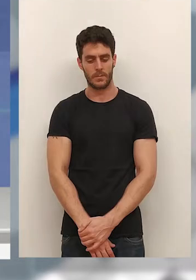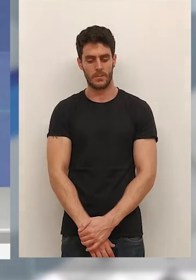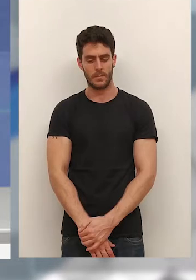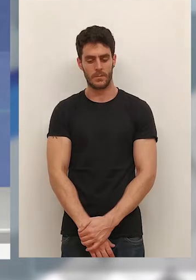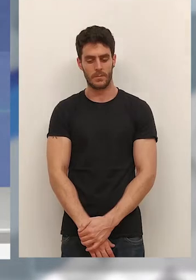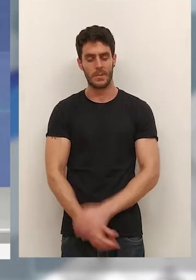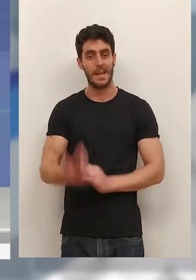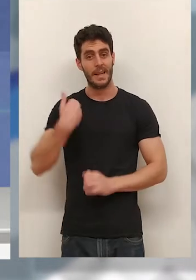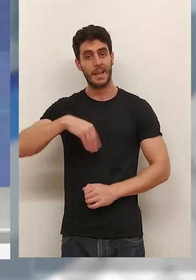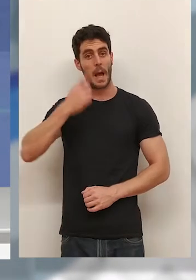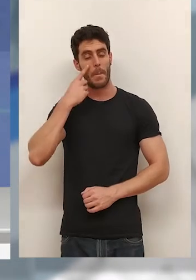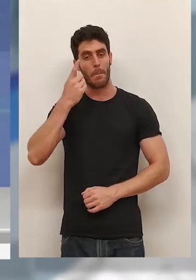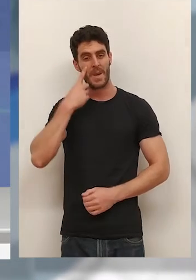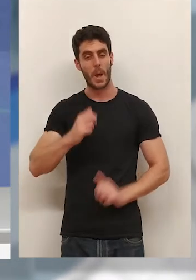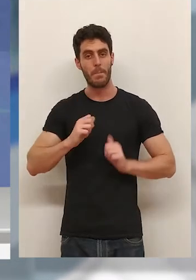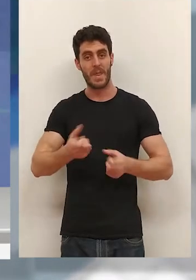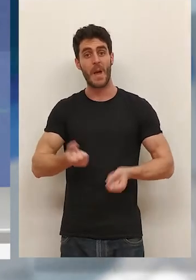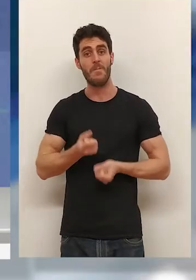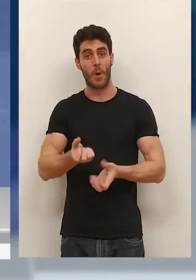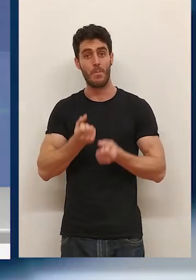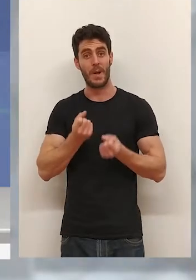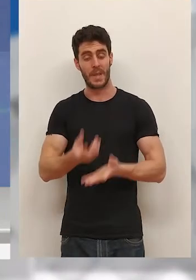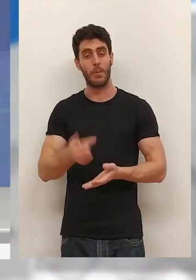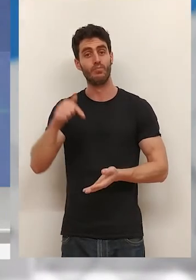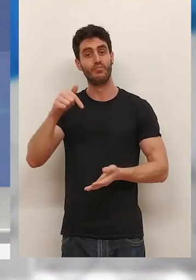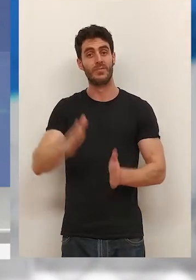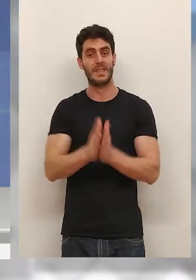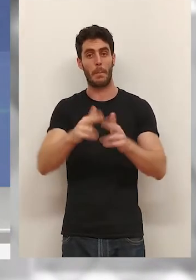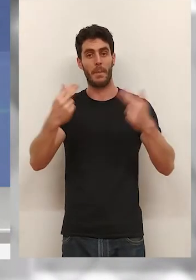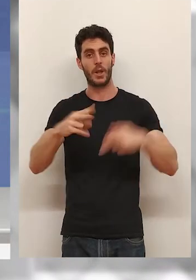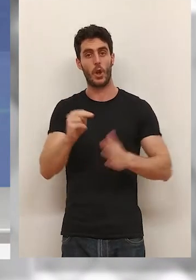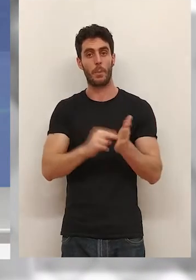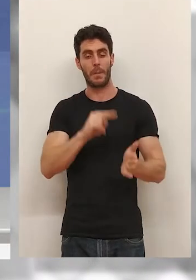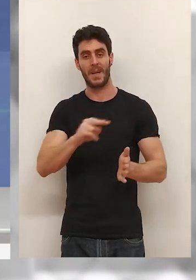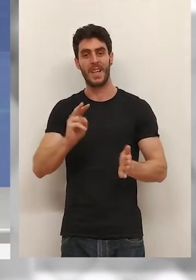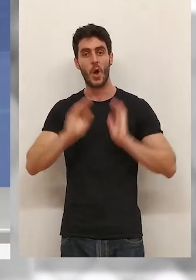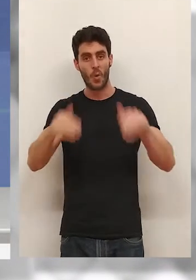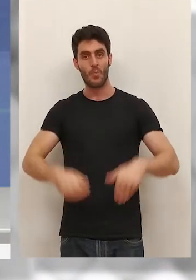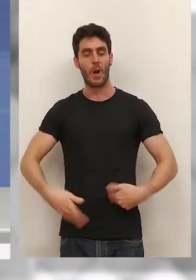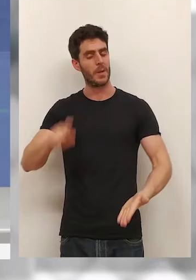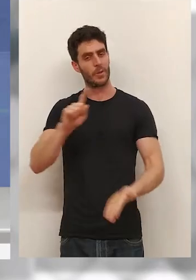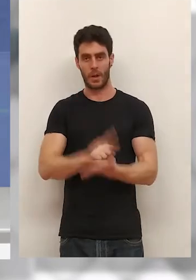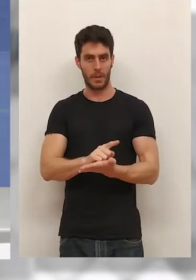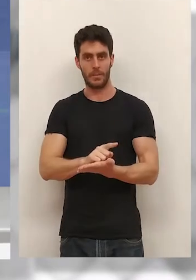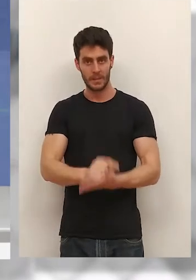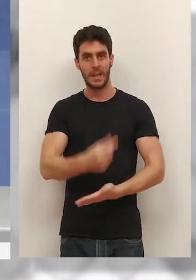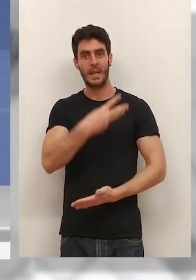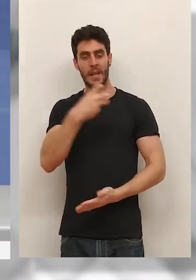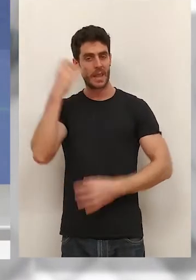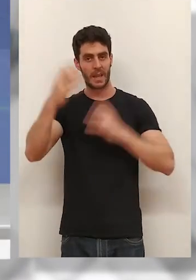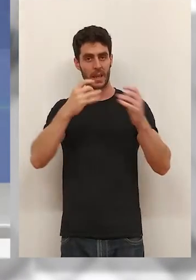Lo han visto en el inicio de este informativo. Los San Mateos de 2022 recuperan músculo después de dos años de pandemia. Con más de 300